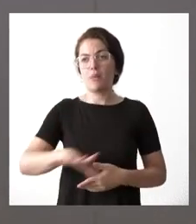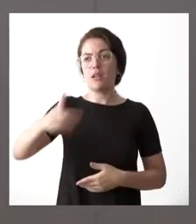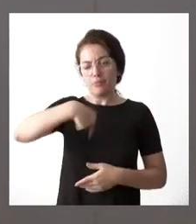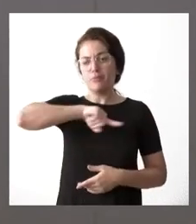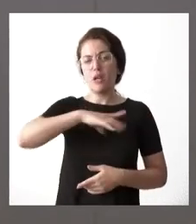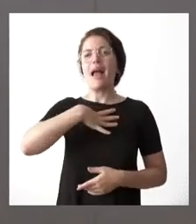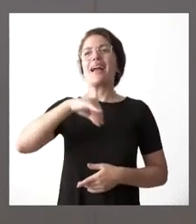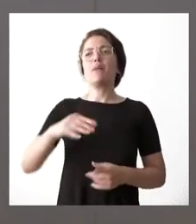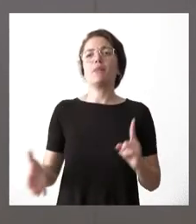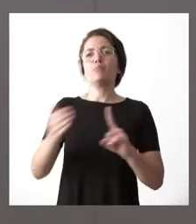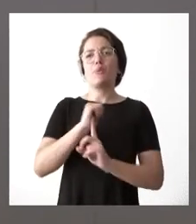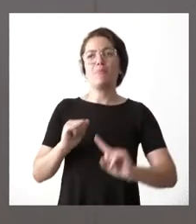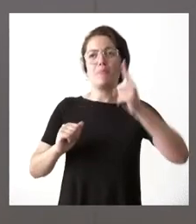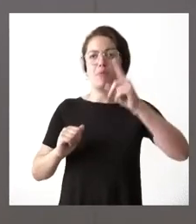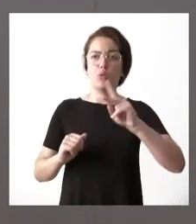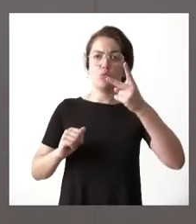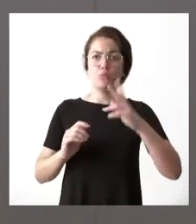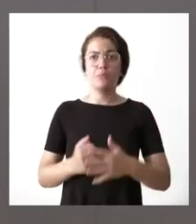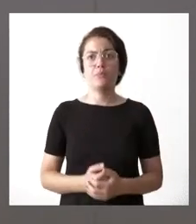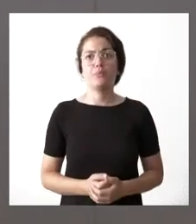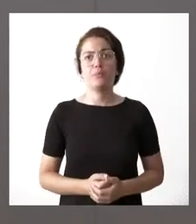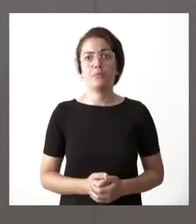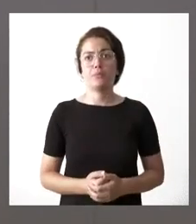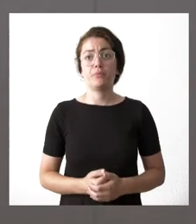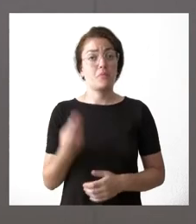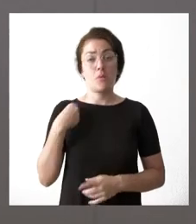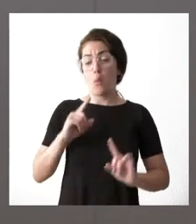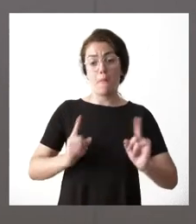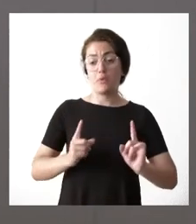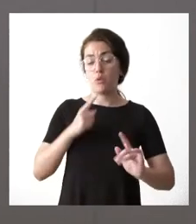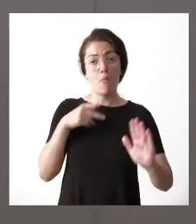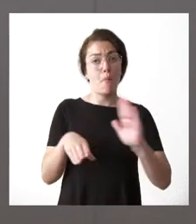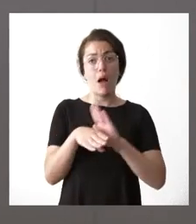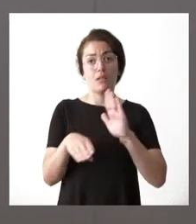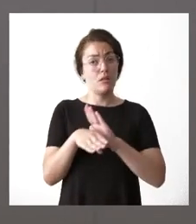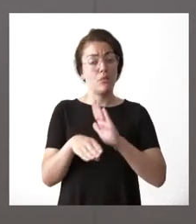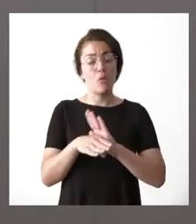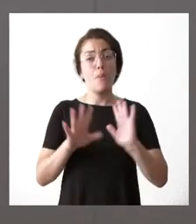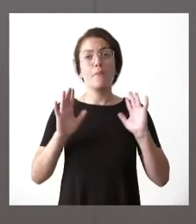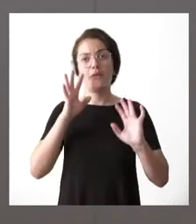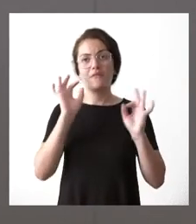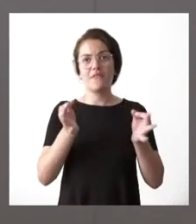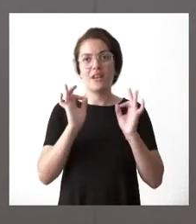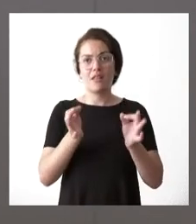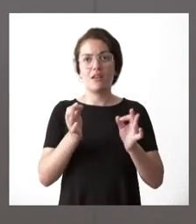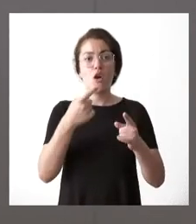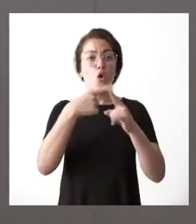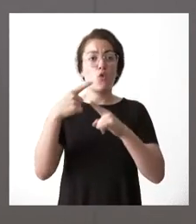es una previsión que seguimos manteniendo a día de hoy pero es verdad que algunas de las variables que han hecho